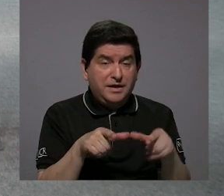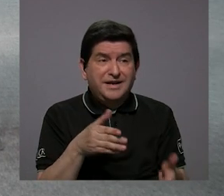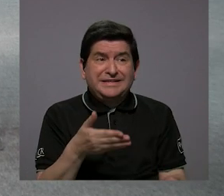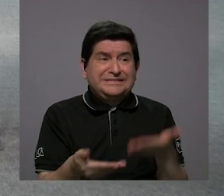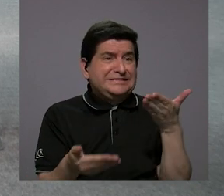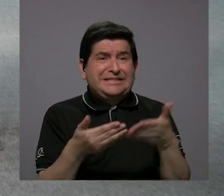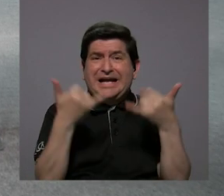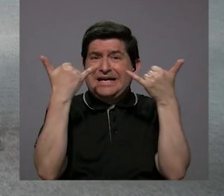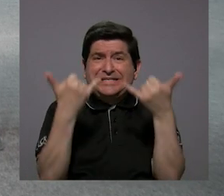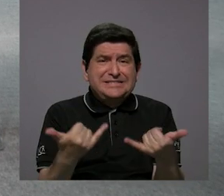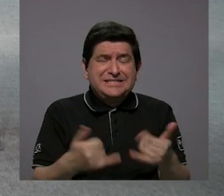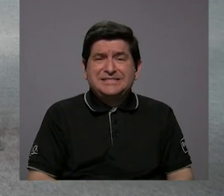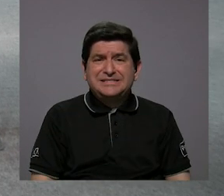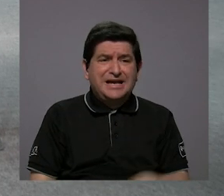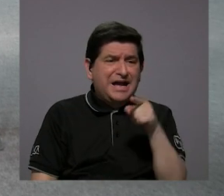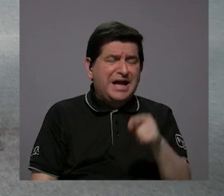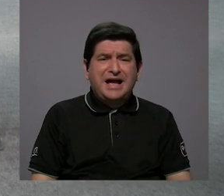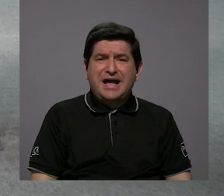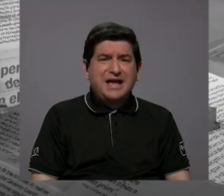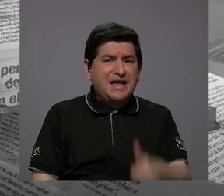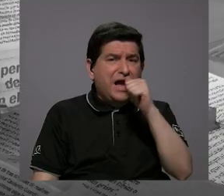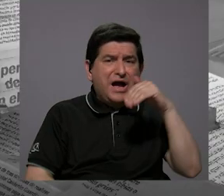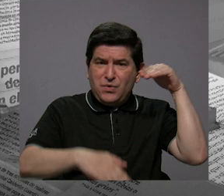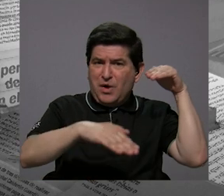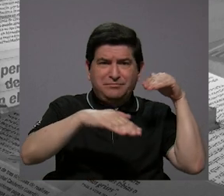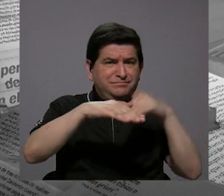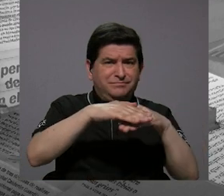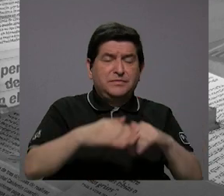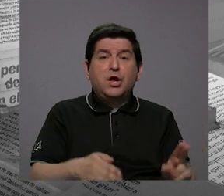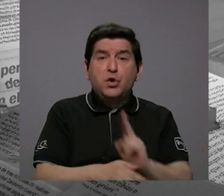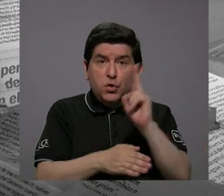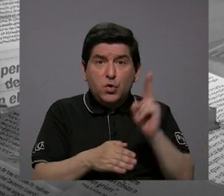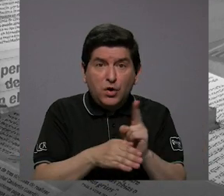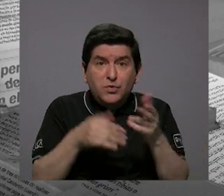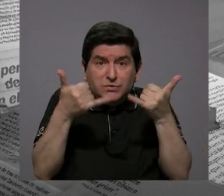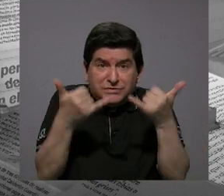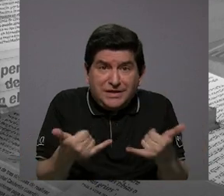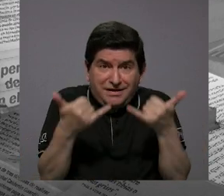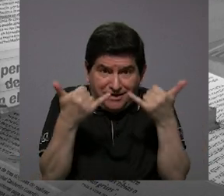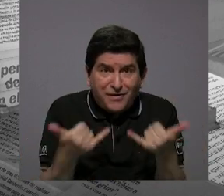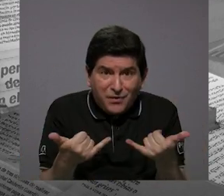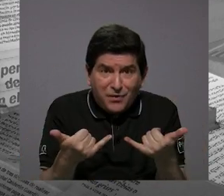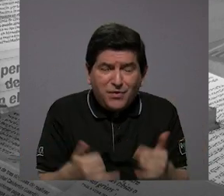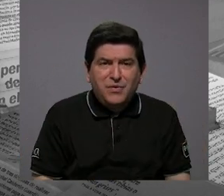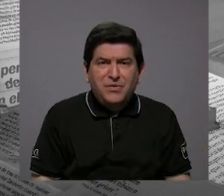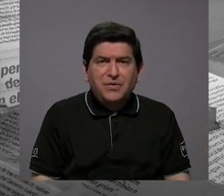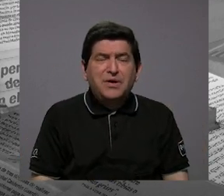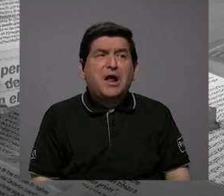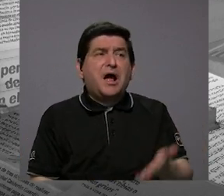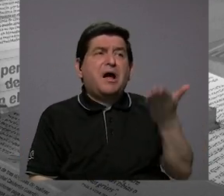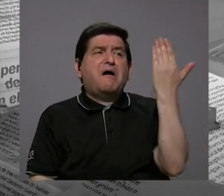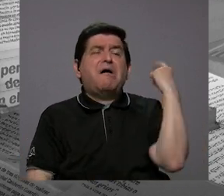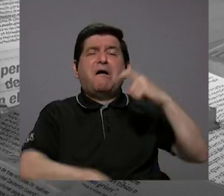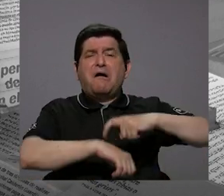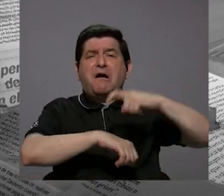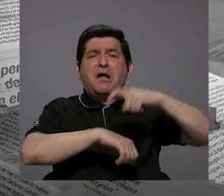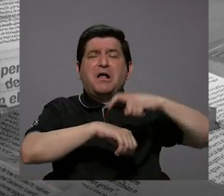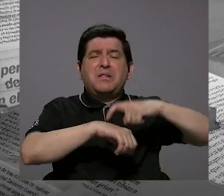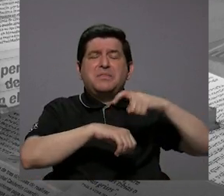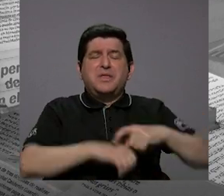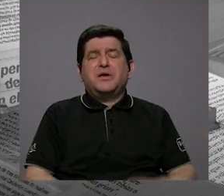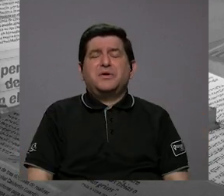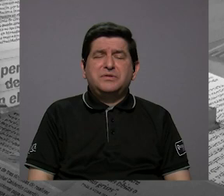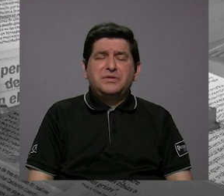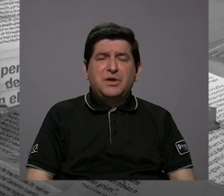prácticamente ya no hay recarga acuífera. El agua que están utilizando se recargó en otra época, en otro